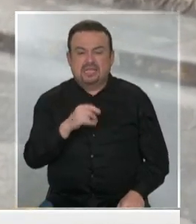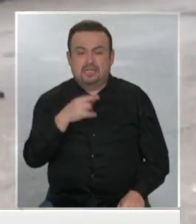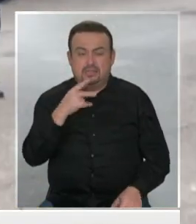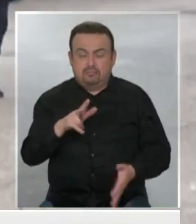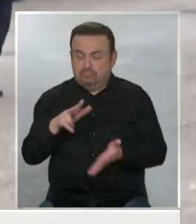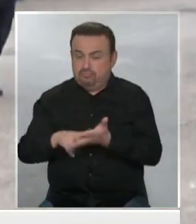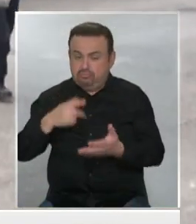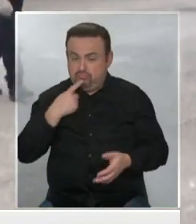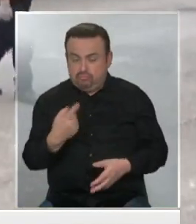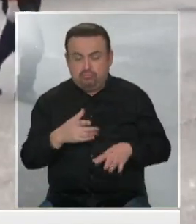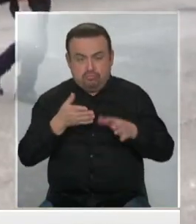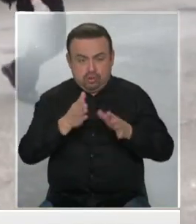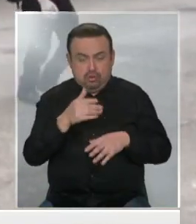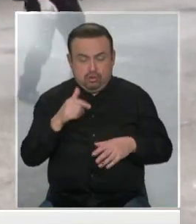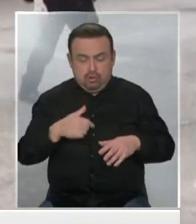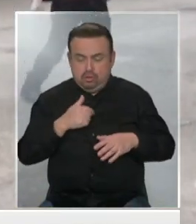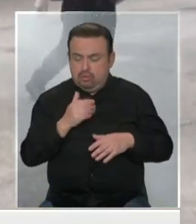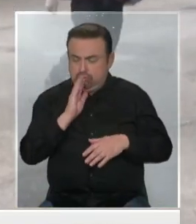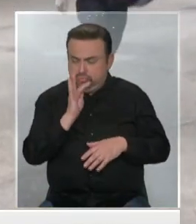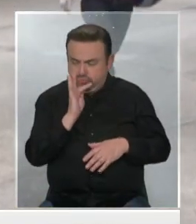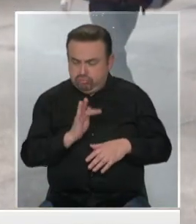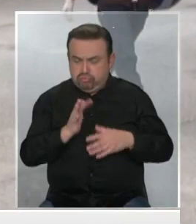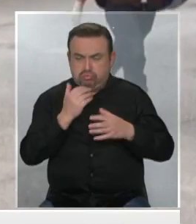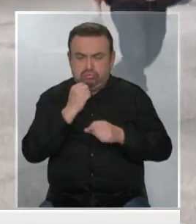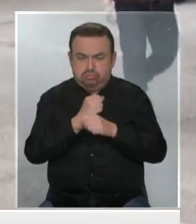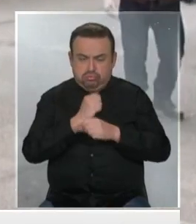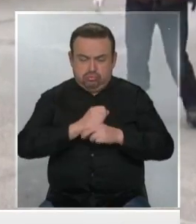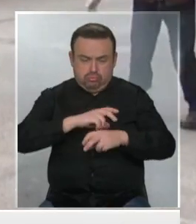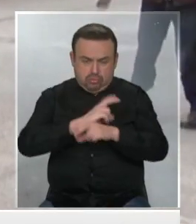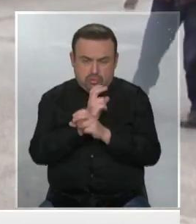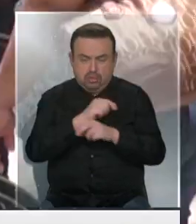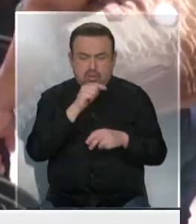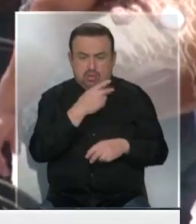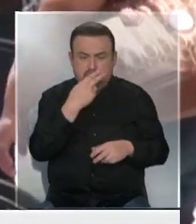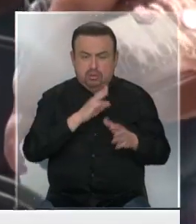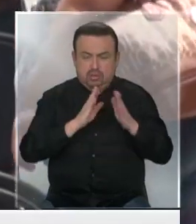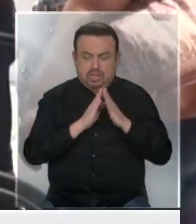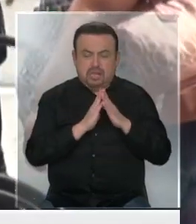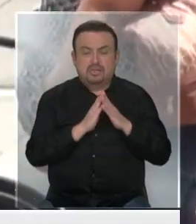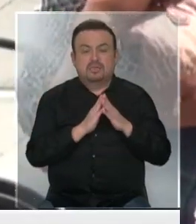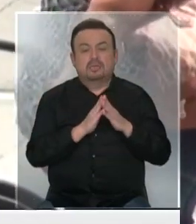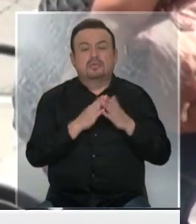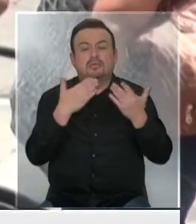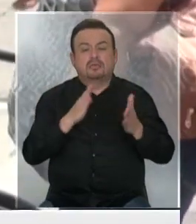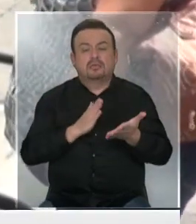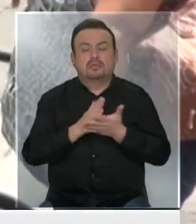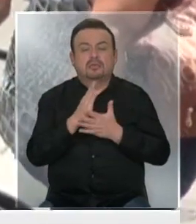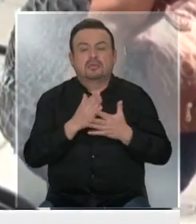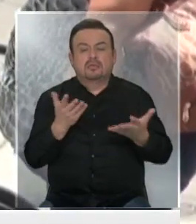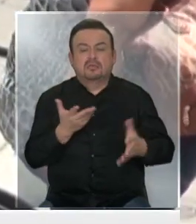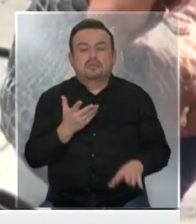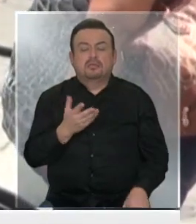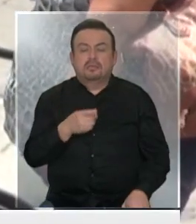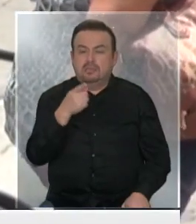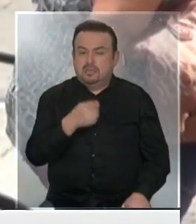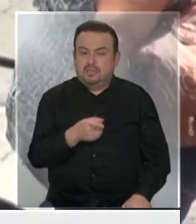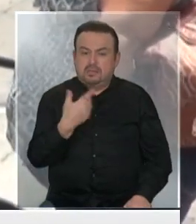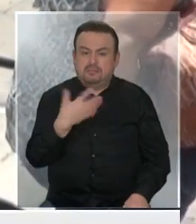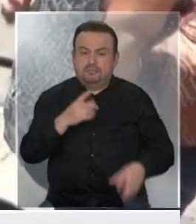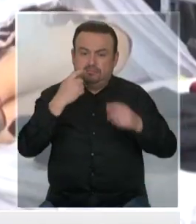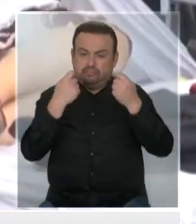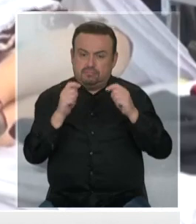mandatario indicó que va a seguir con sus funciones mediante el teletrabajo desde su casa, que empezó también un